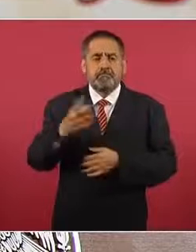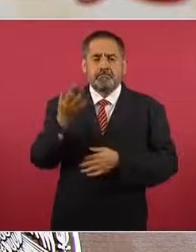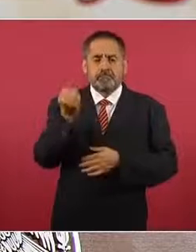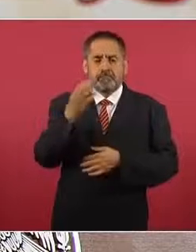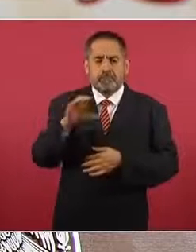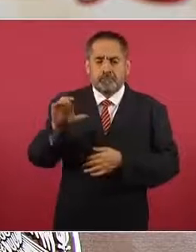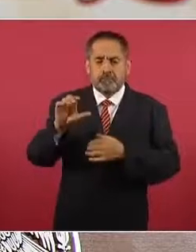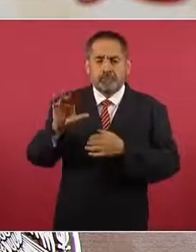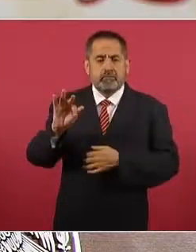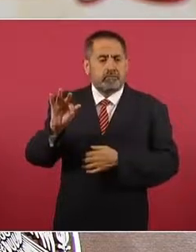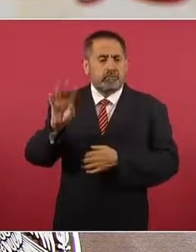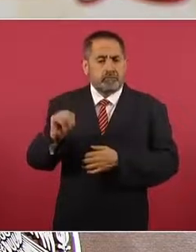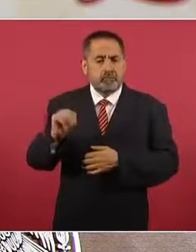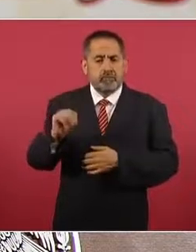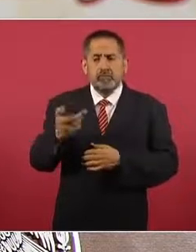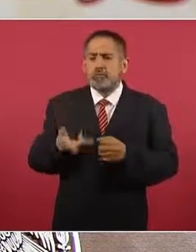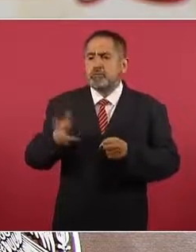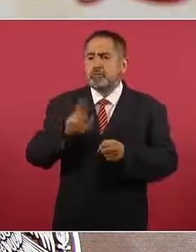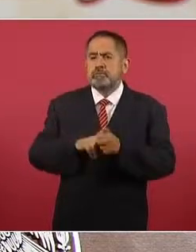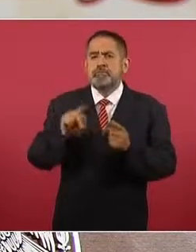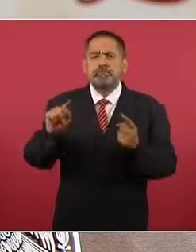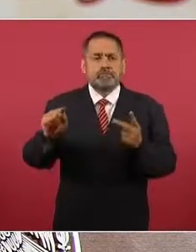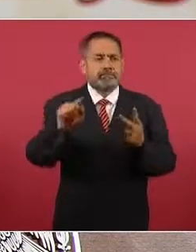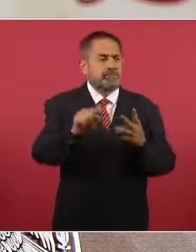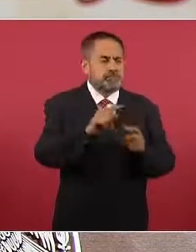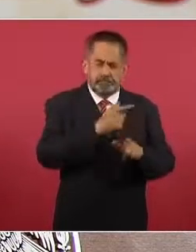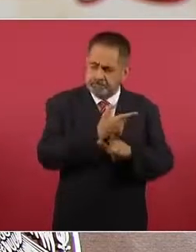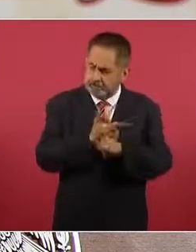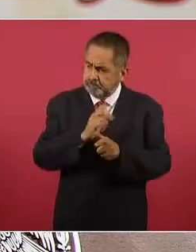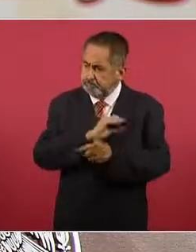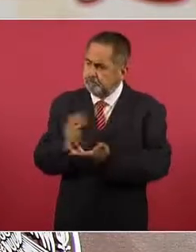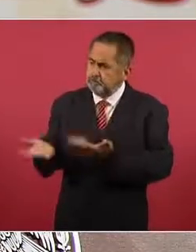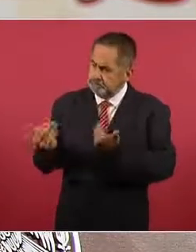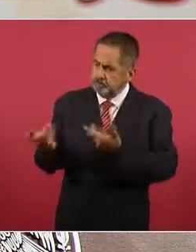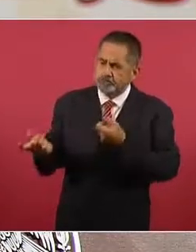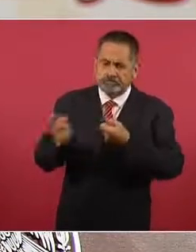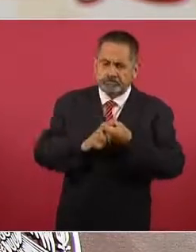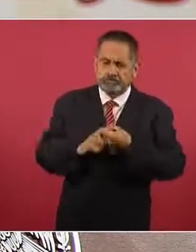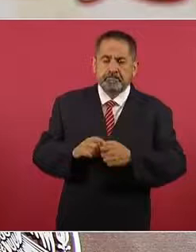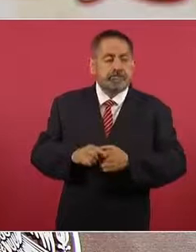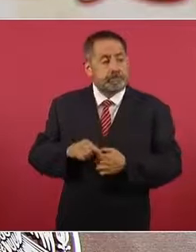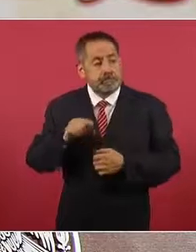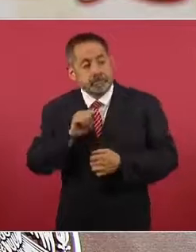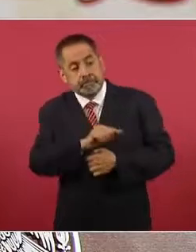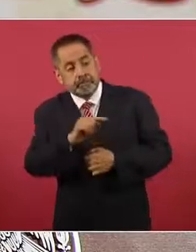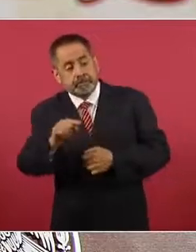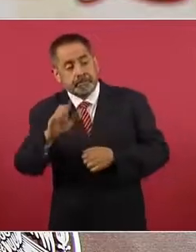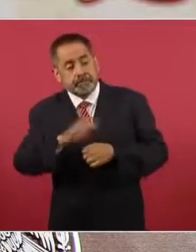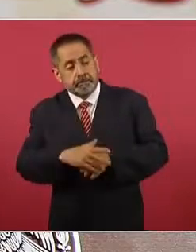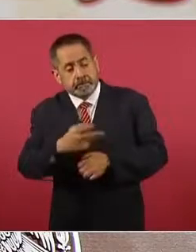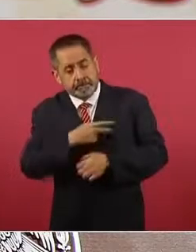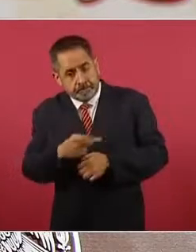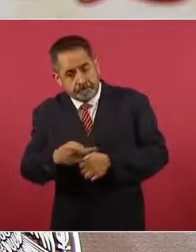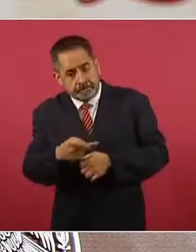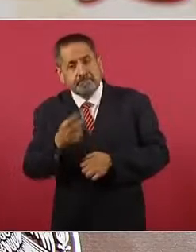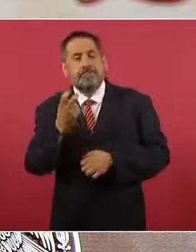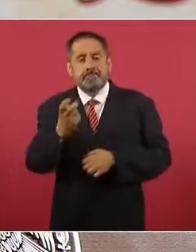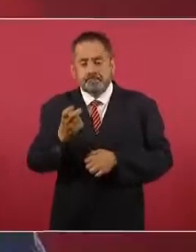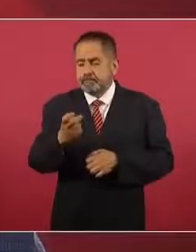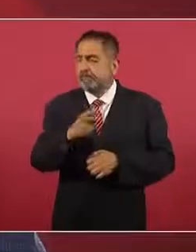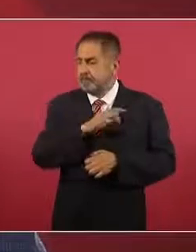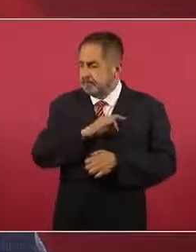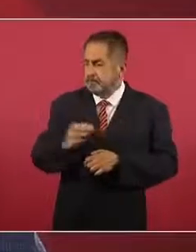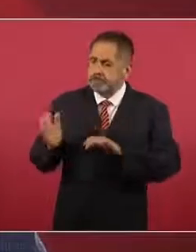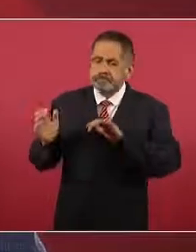hospitales y que las regiones con mayor concentración de pobreza son las más necesitadas. También